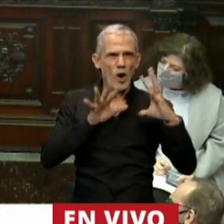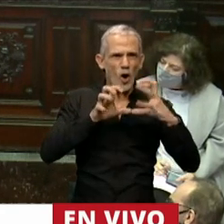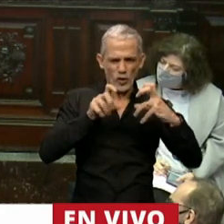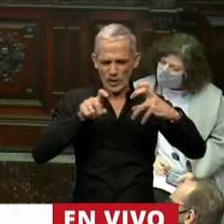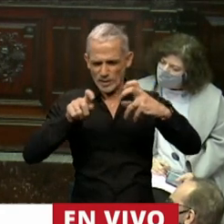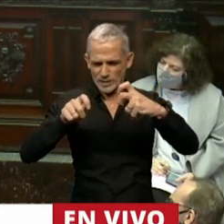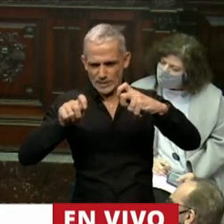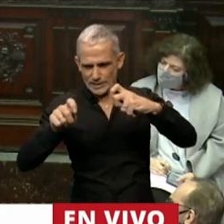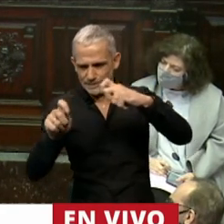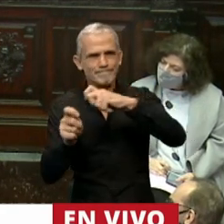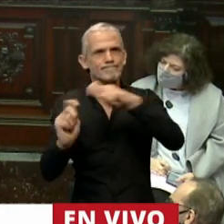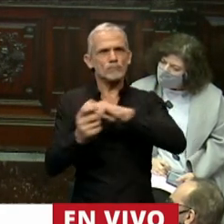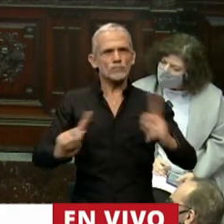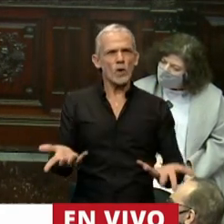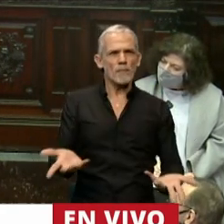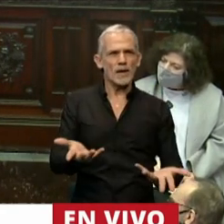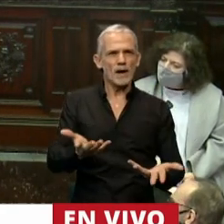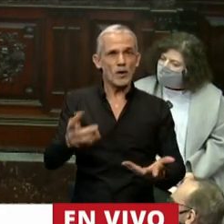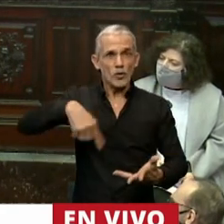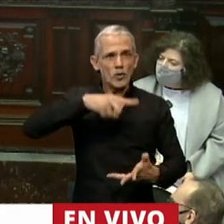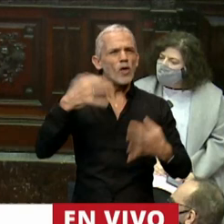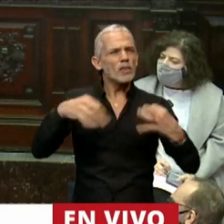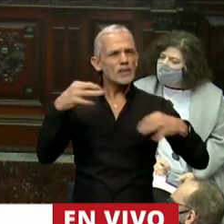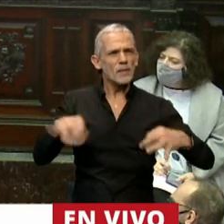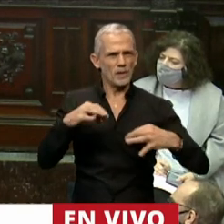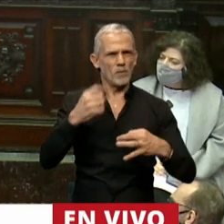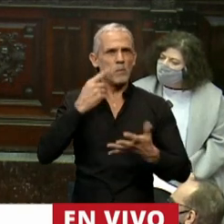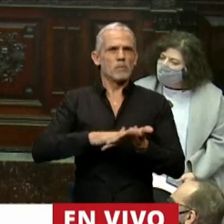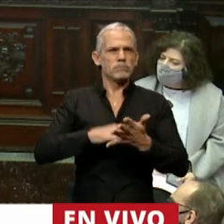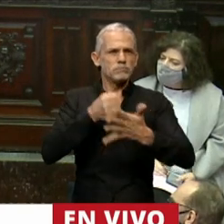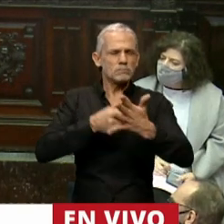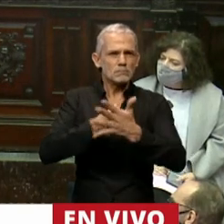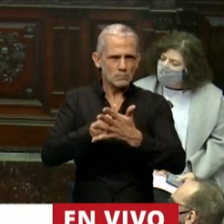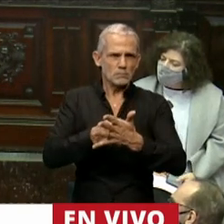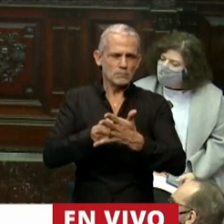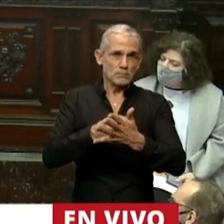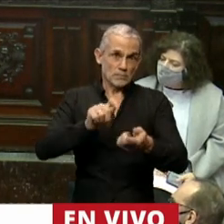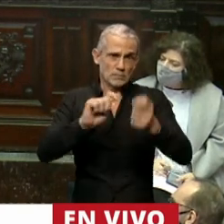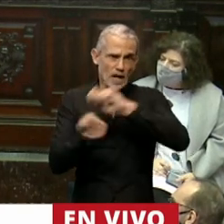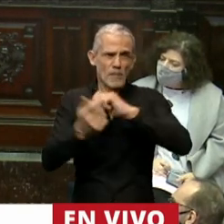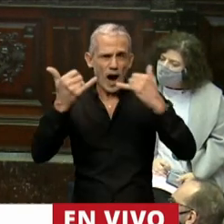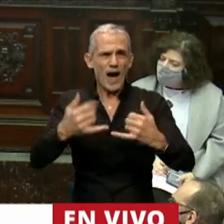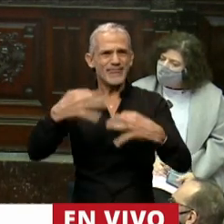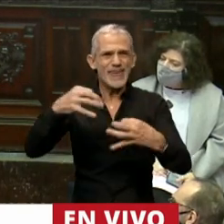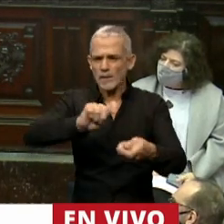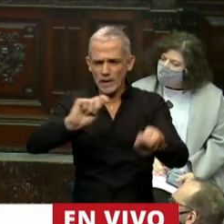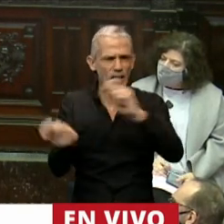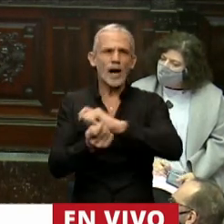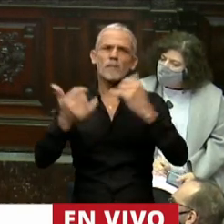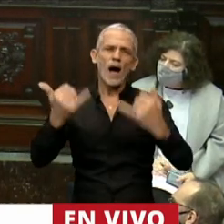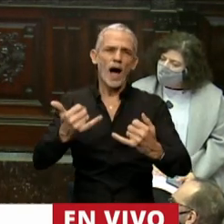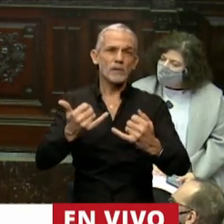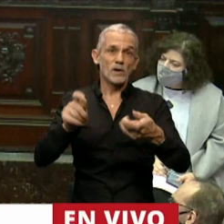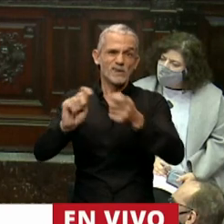y que todos debemos dar respuesta, esas transformaciones necesarias